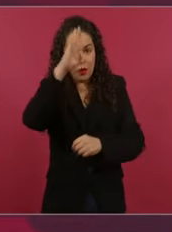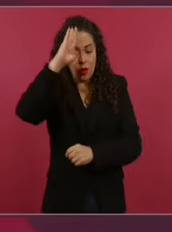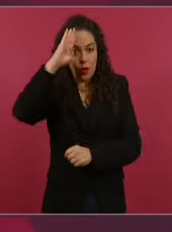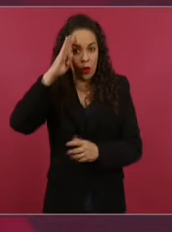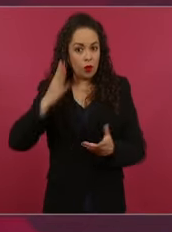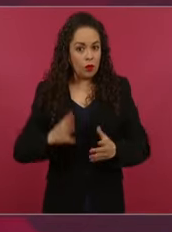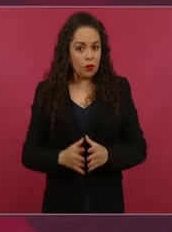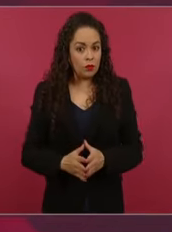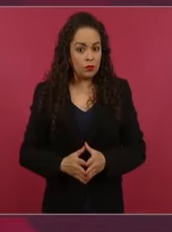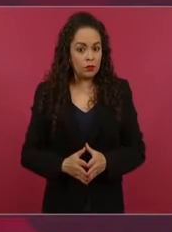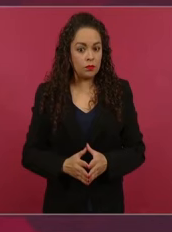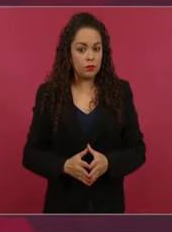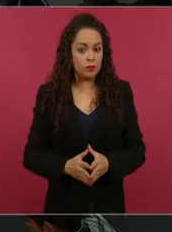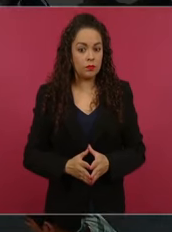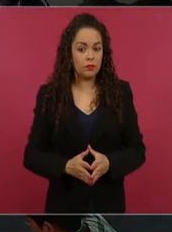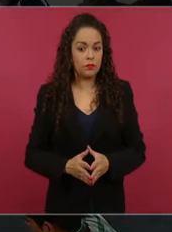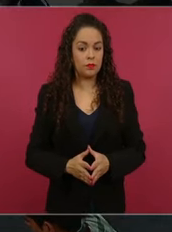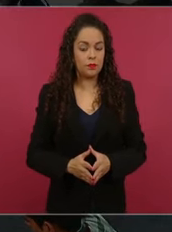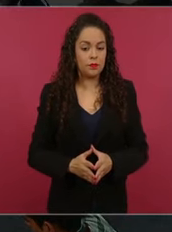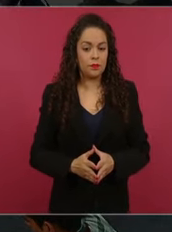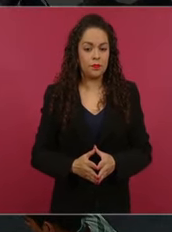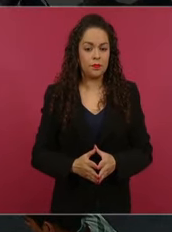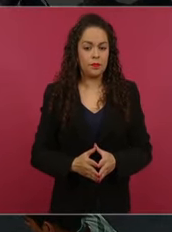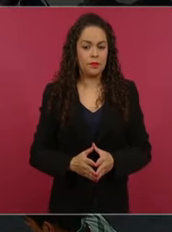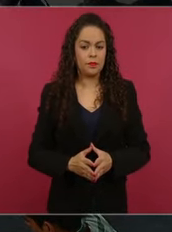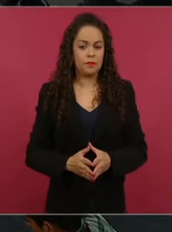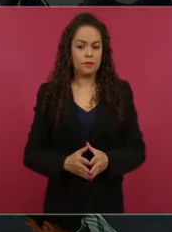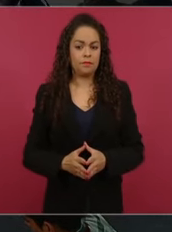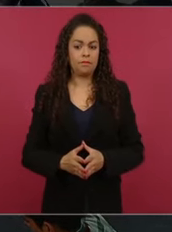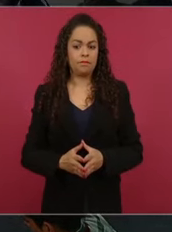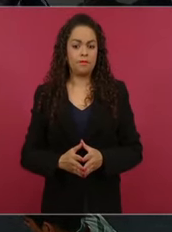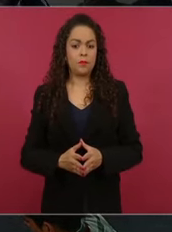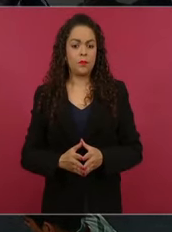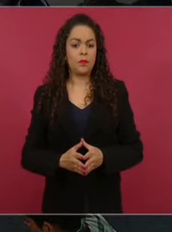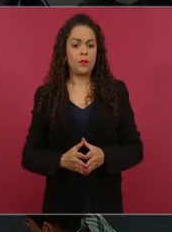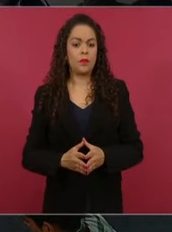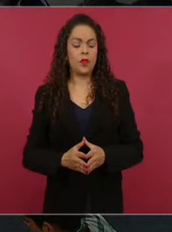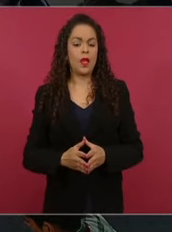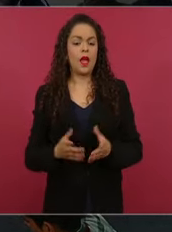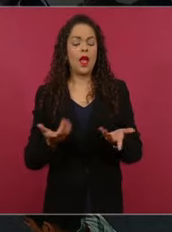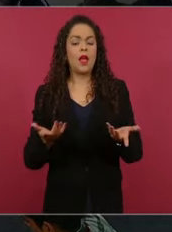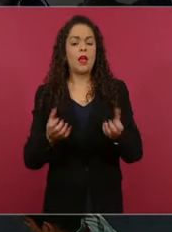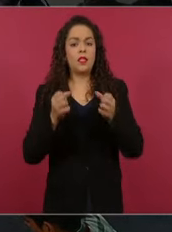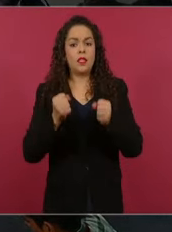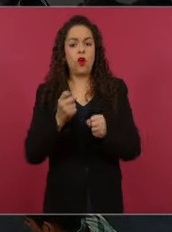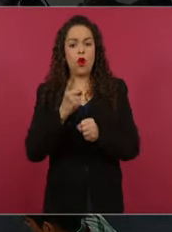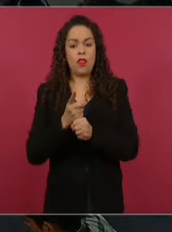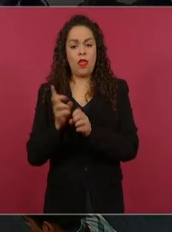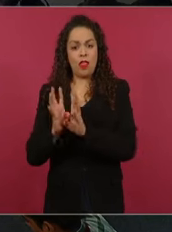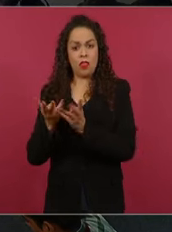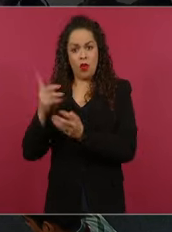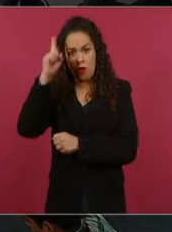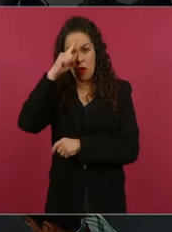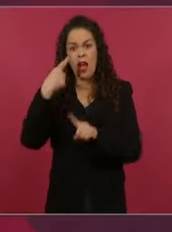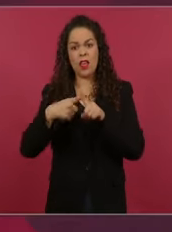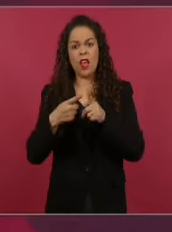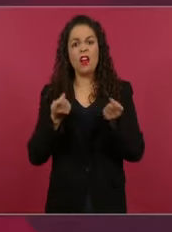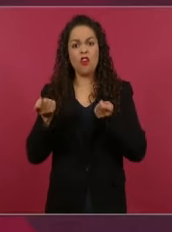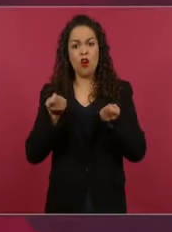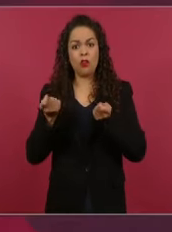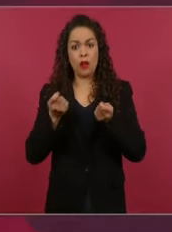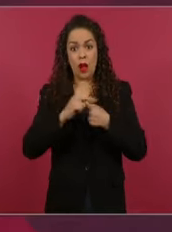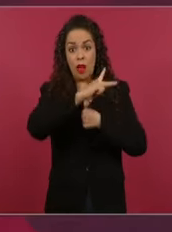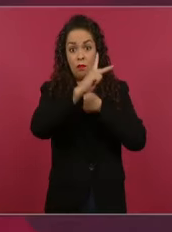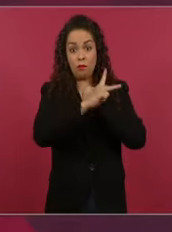Esa es nuestra apóstol. En el Consejo de Seguridad el control lo tienen las potencias, ¿no? Sí, desde hace mucho